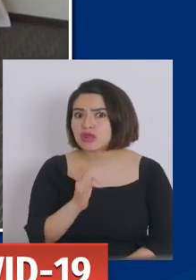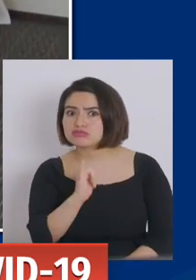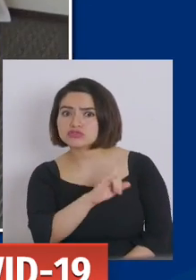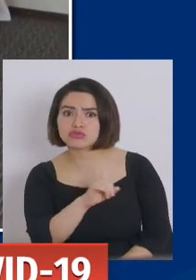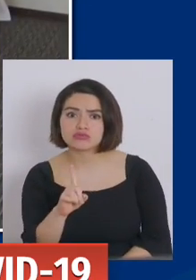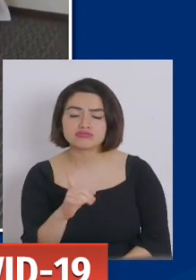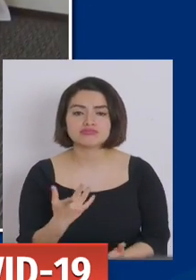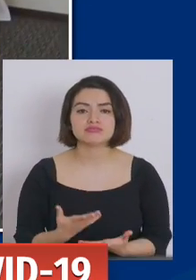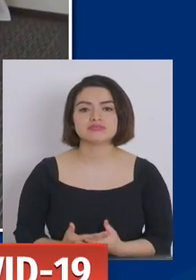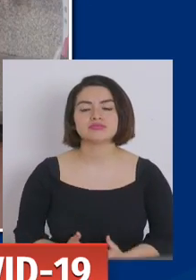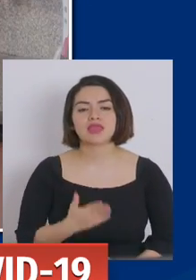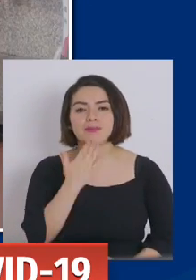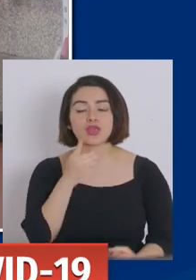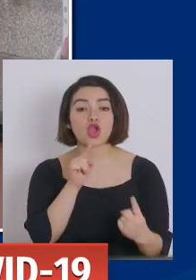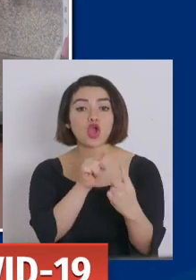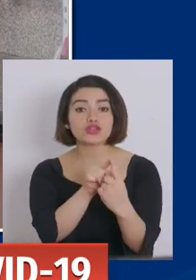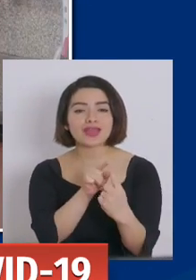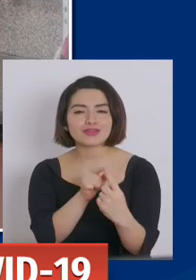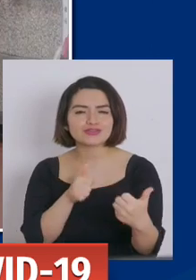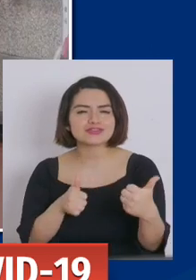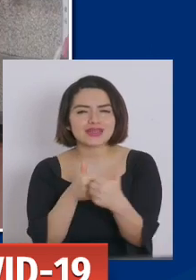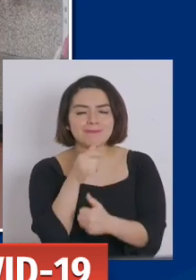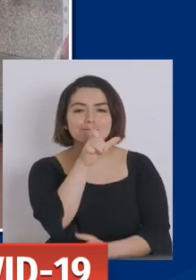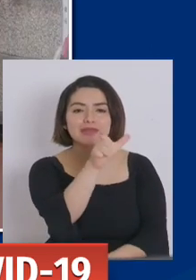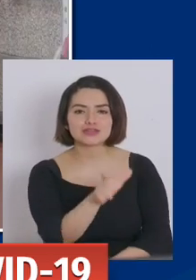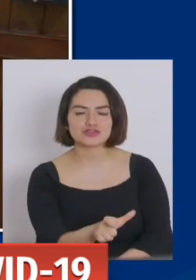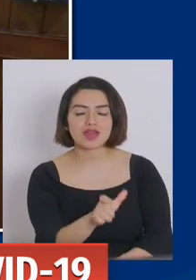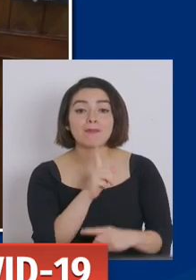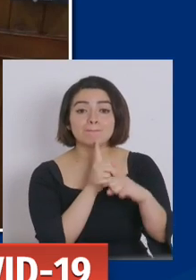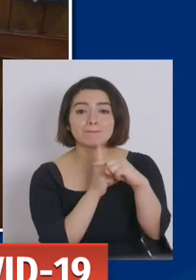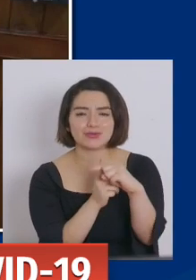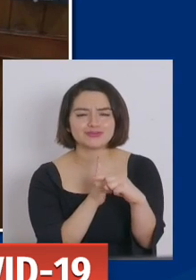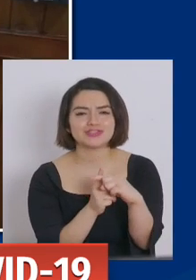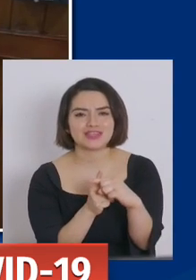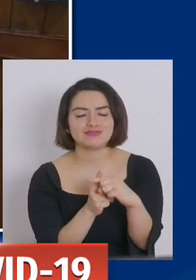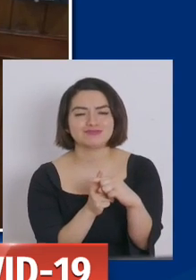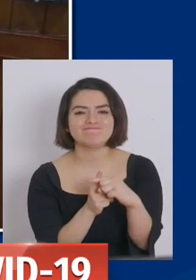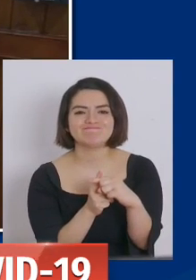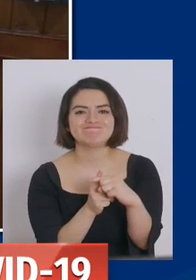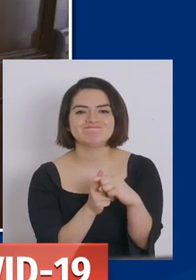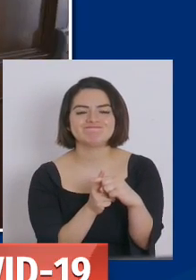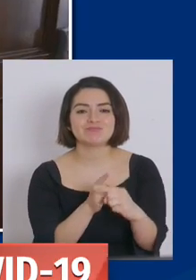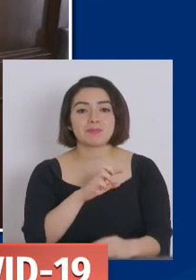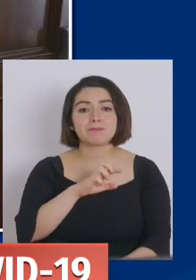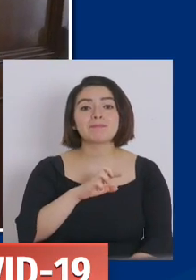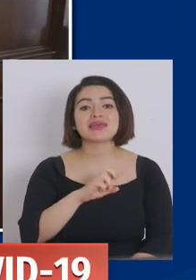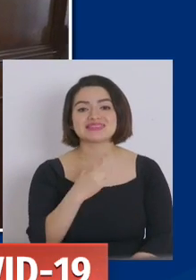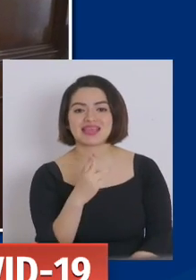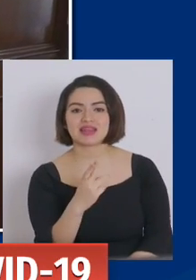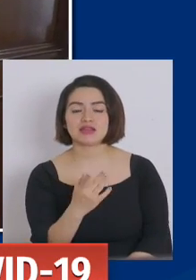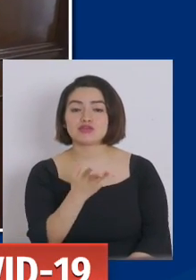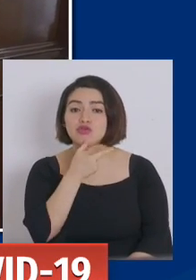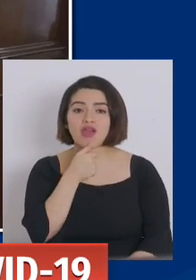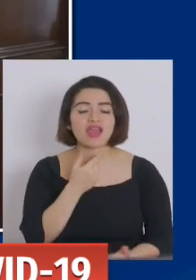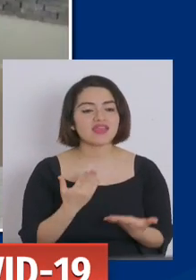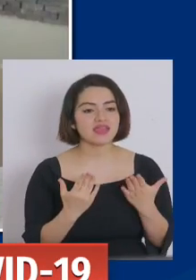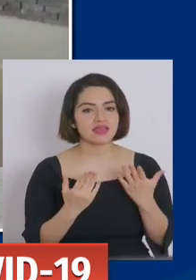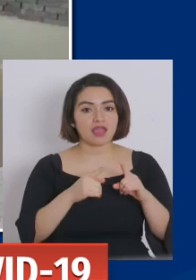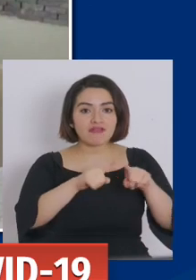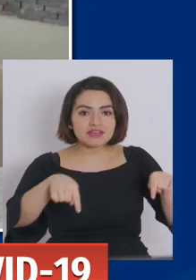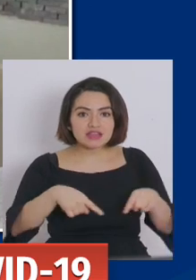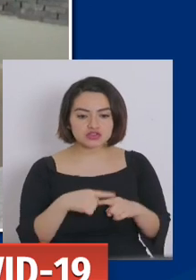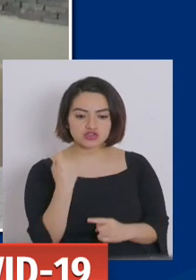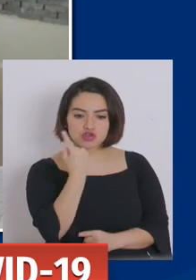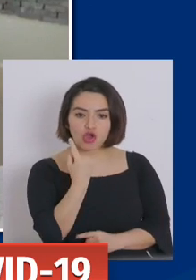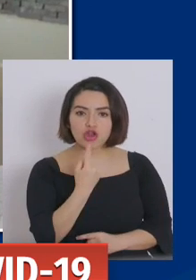o siendo un contacto estrecho de una persona positiva y que no cuentan con una habitación, con un baño para él solo